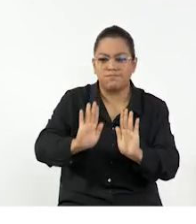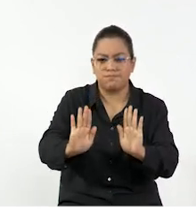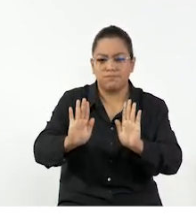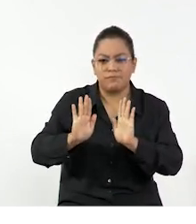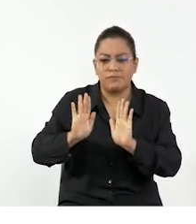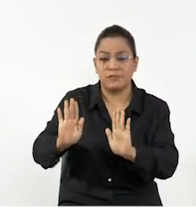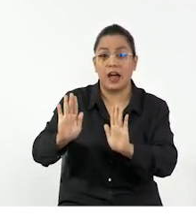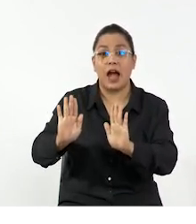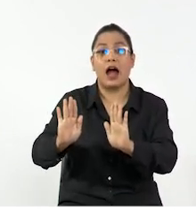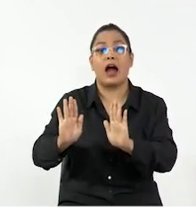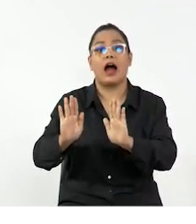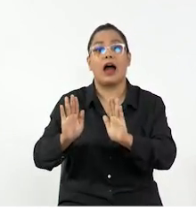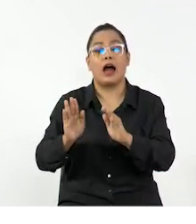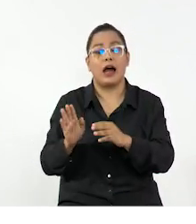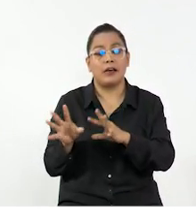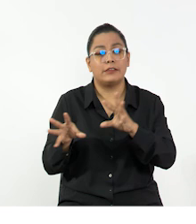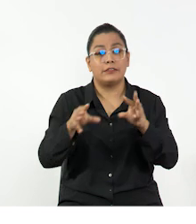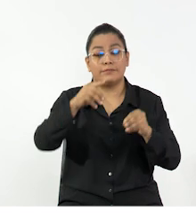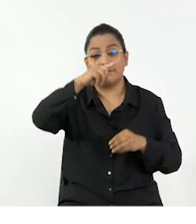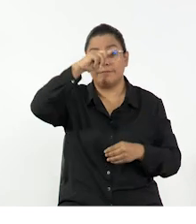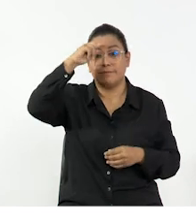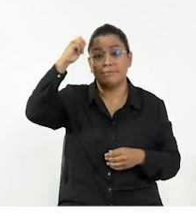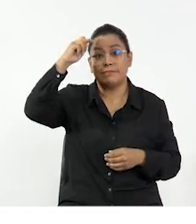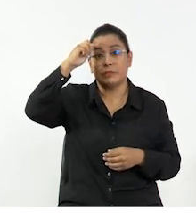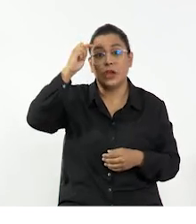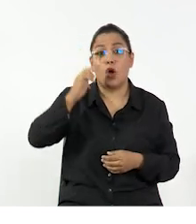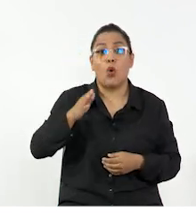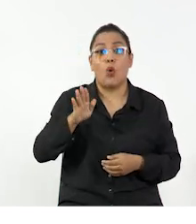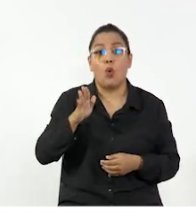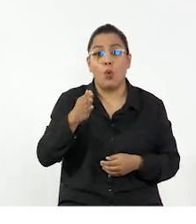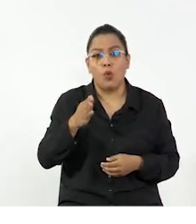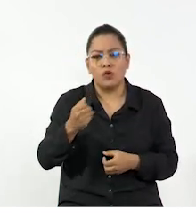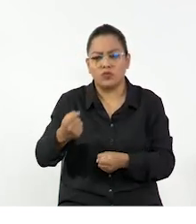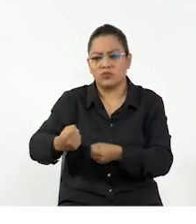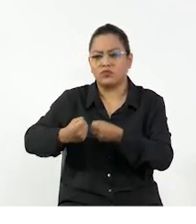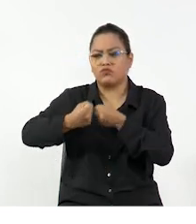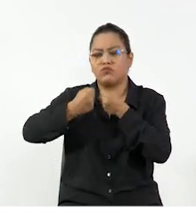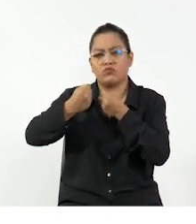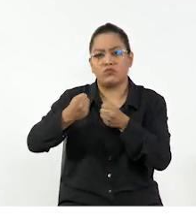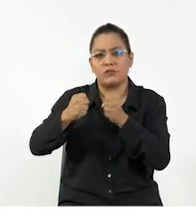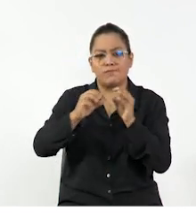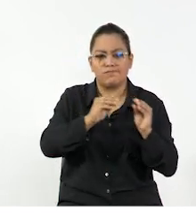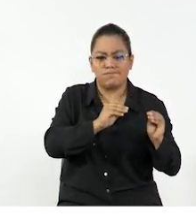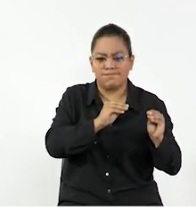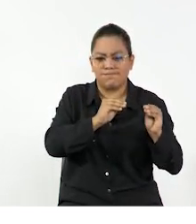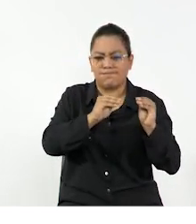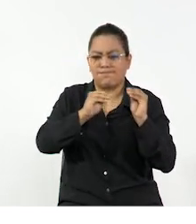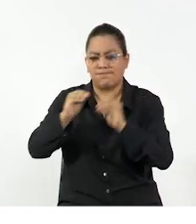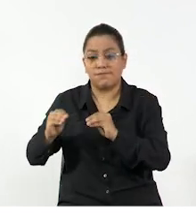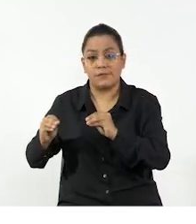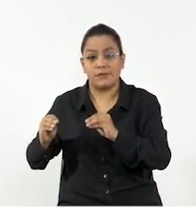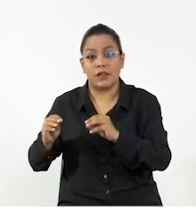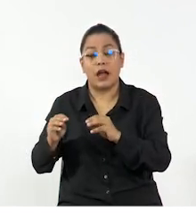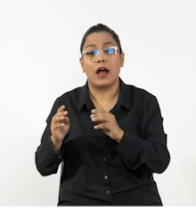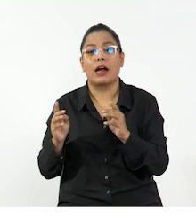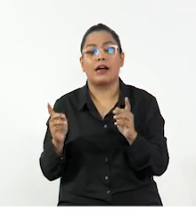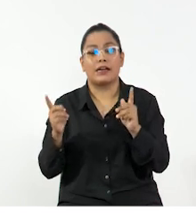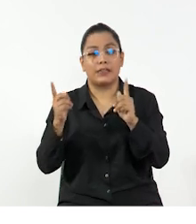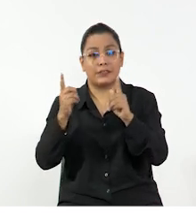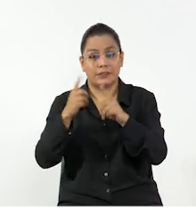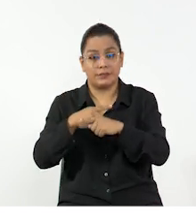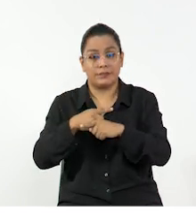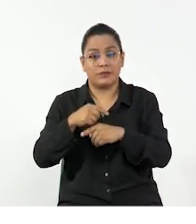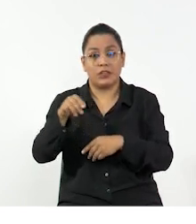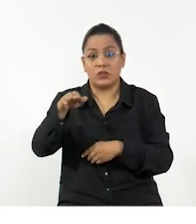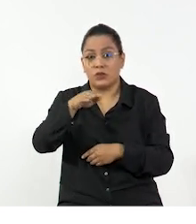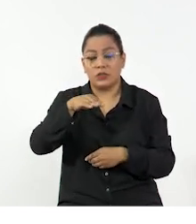en particular y lo desplazamos, estamos aplicando trabajo porque estamos ocupando una fuerza para desplazar y